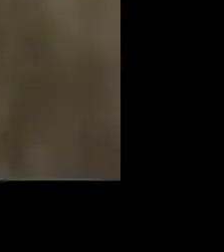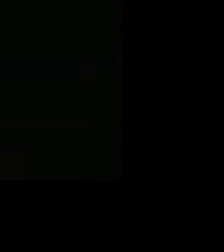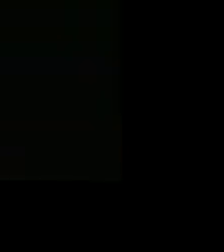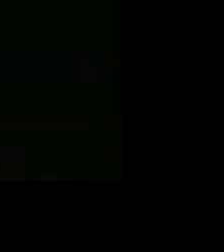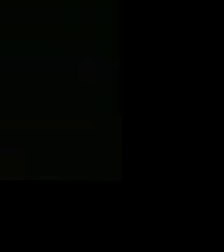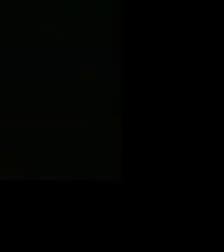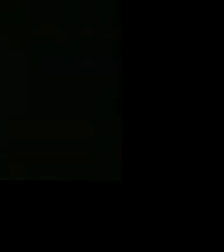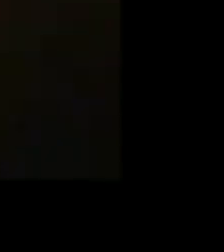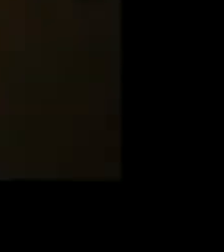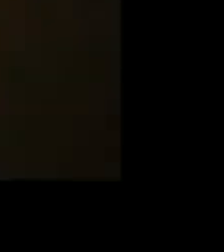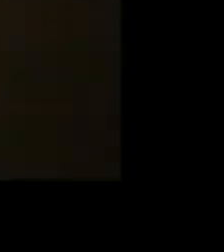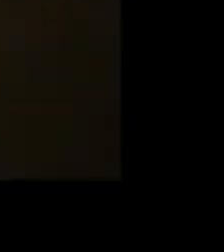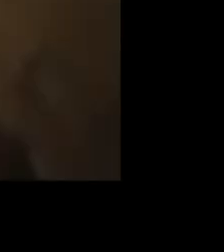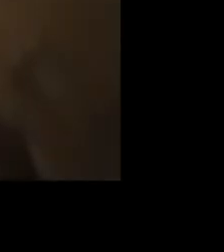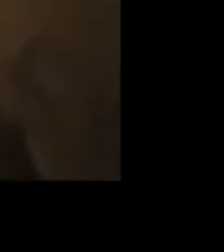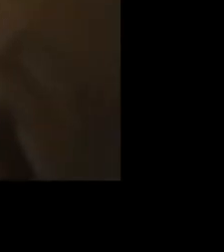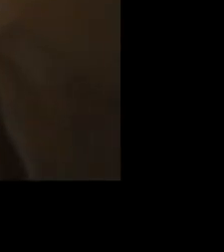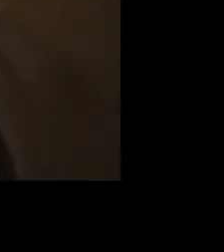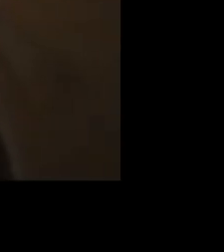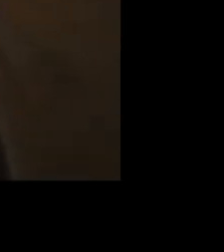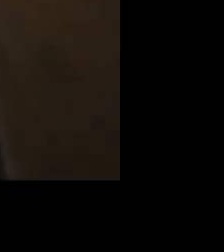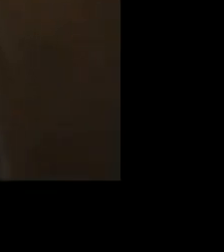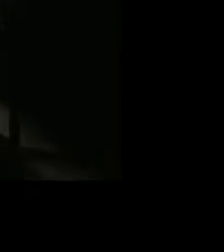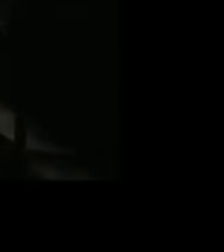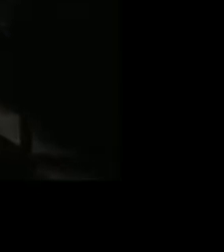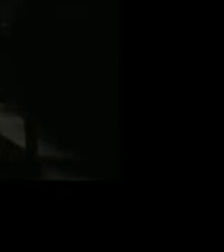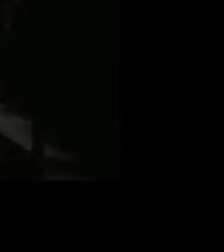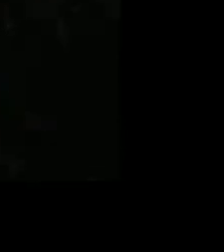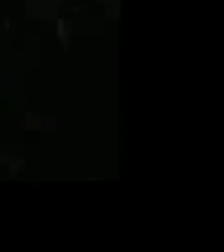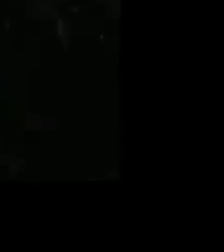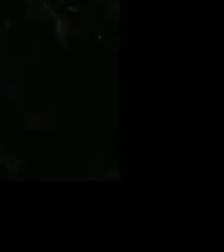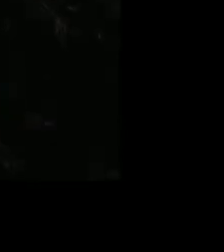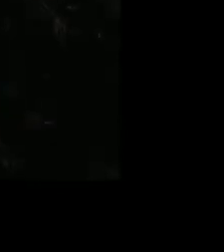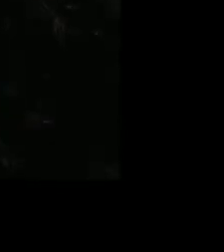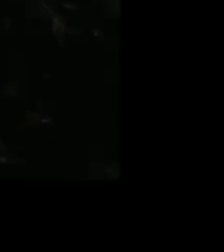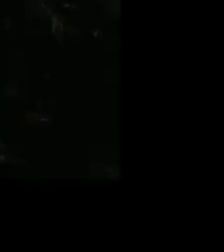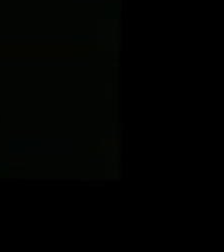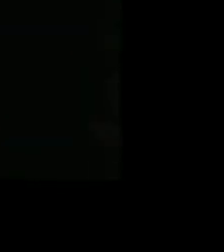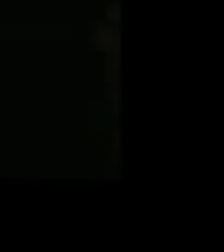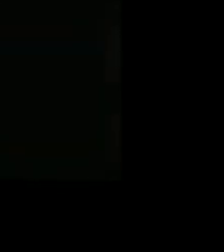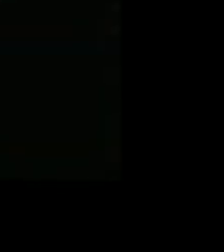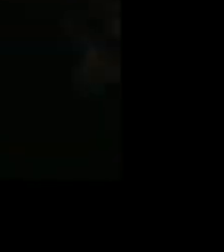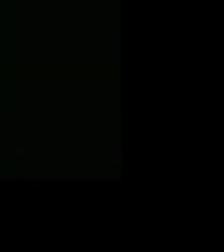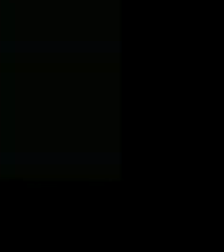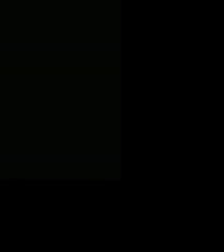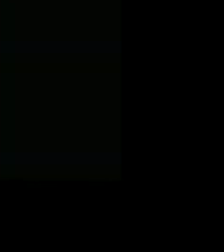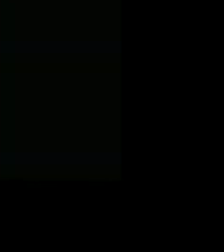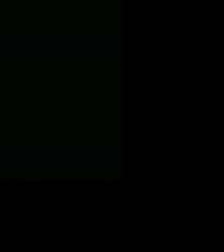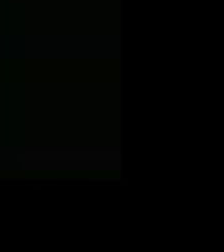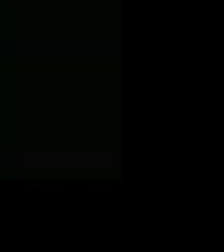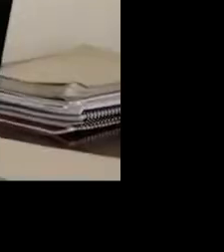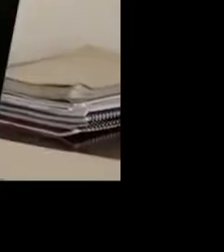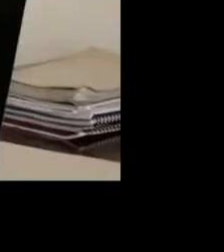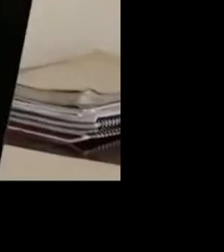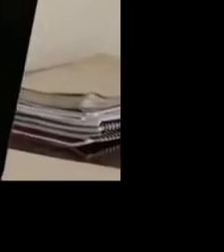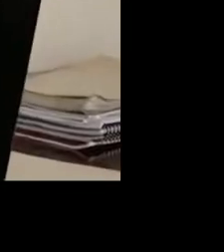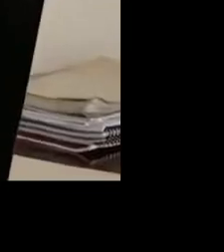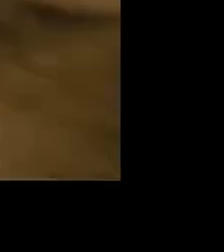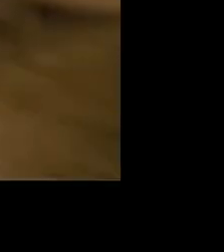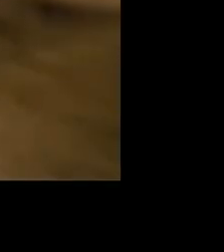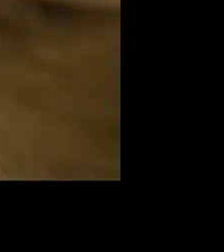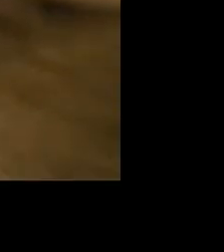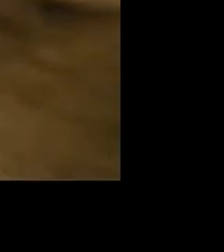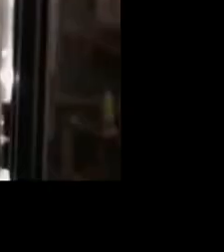le llamamos a las cosas por su nombre y seguimos poniendo primero al pueblo con la aprobación de la ley minera, que garantiza el litio para